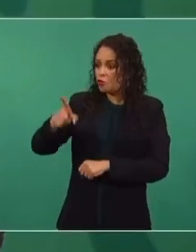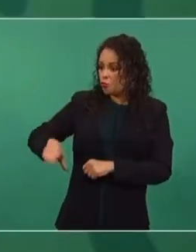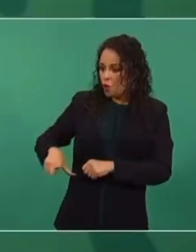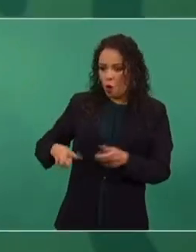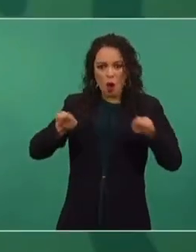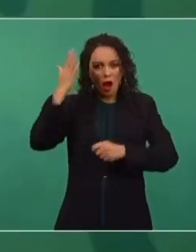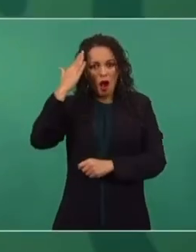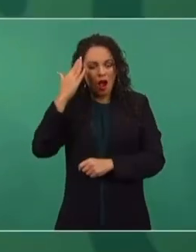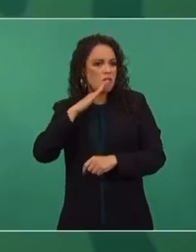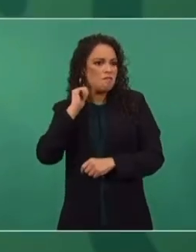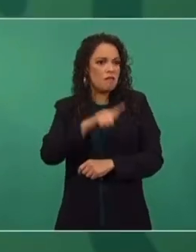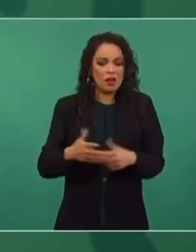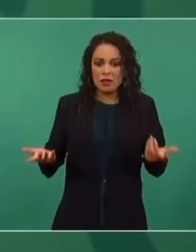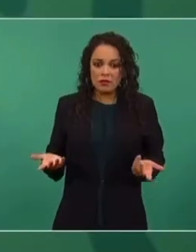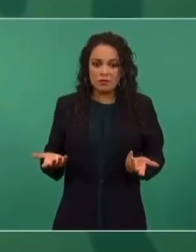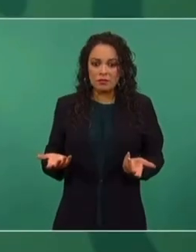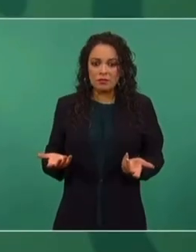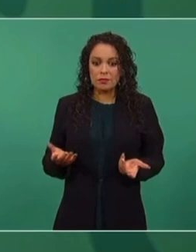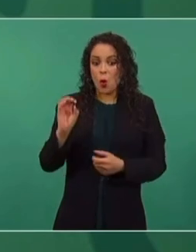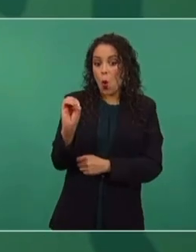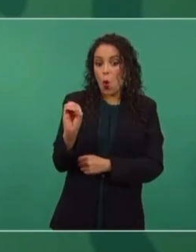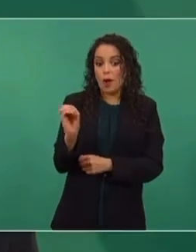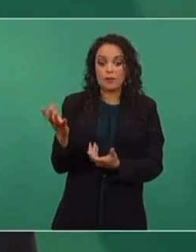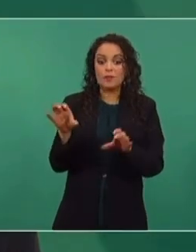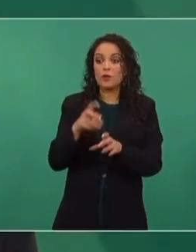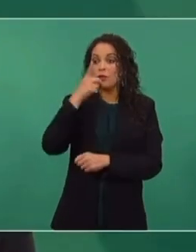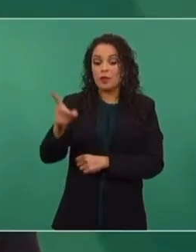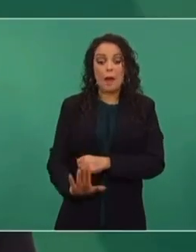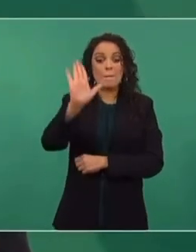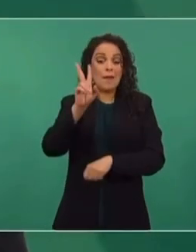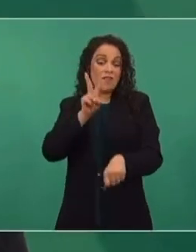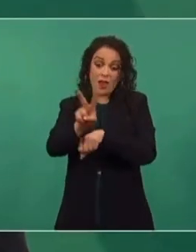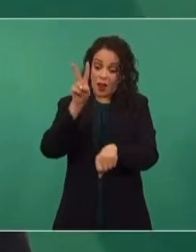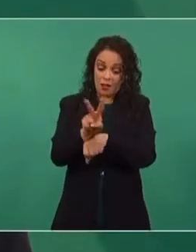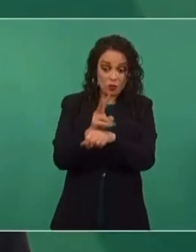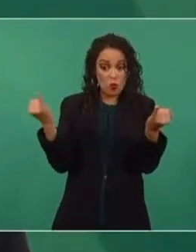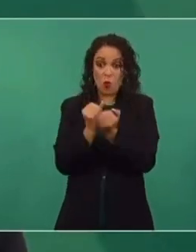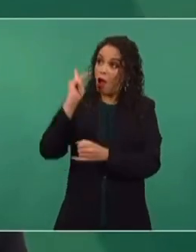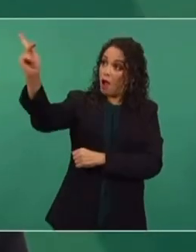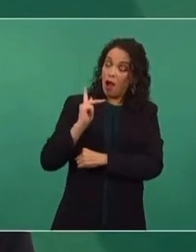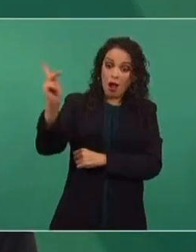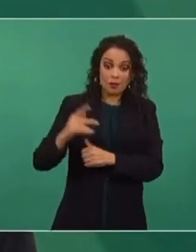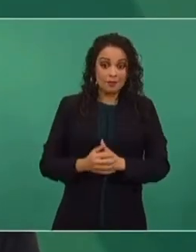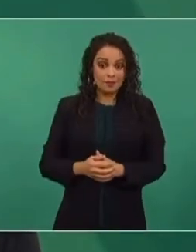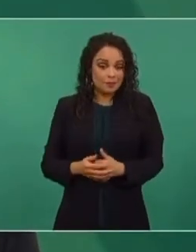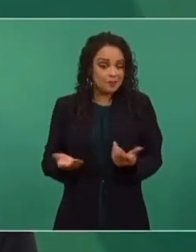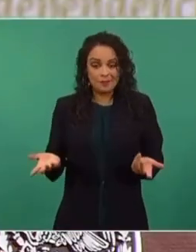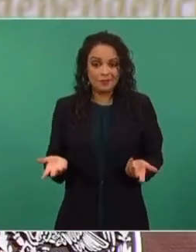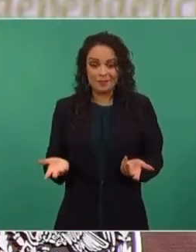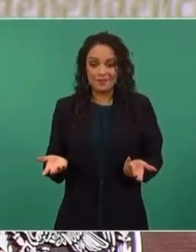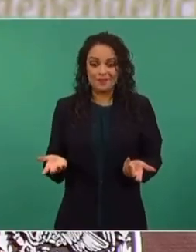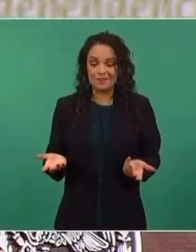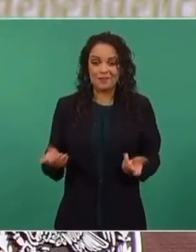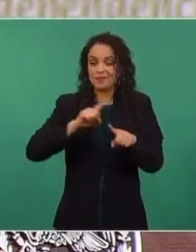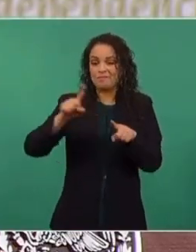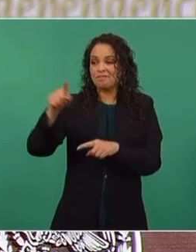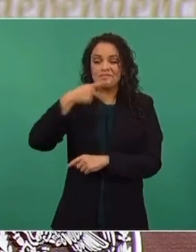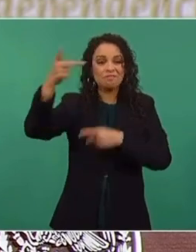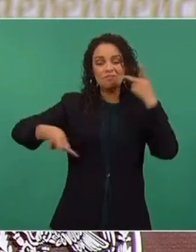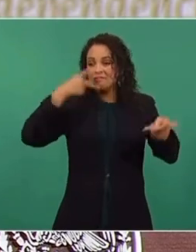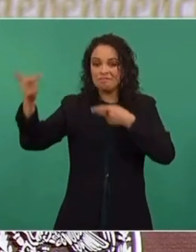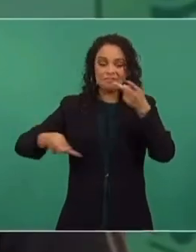Venezuela o todo esto que manejan